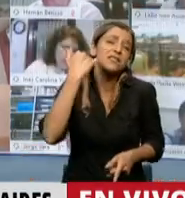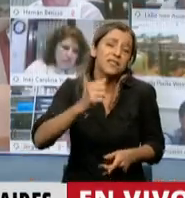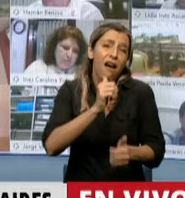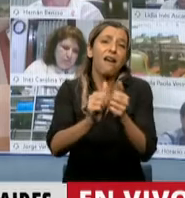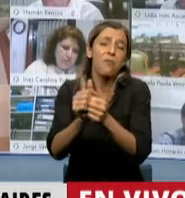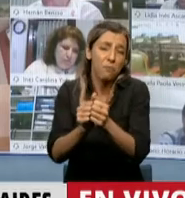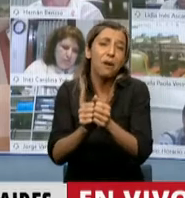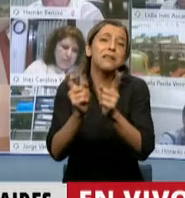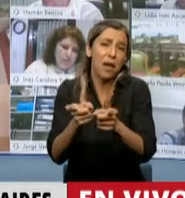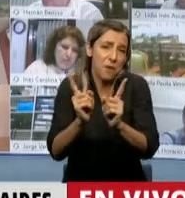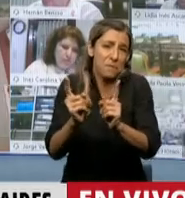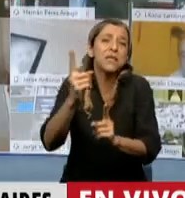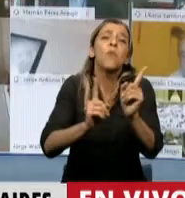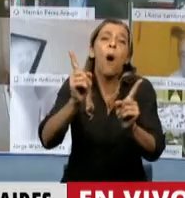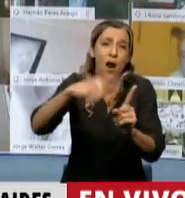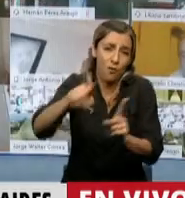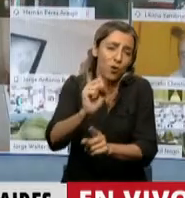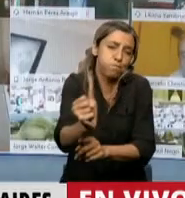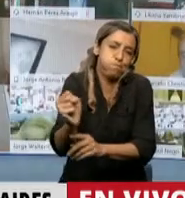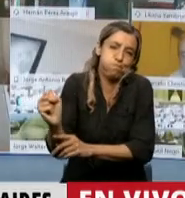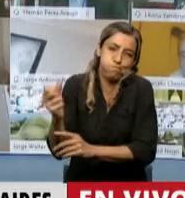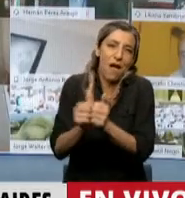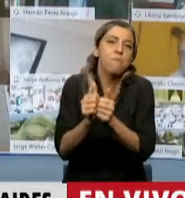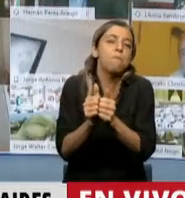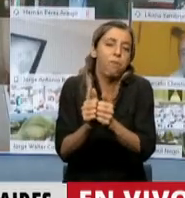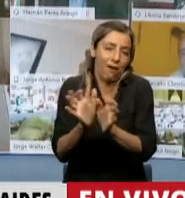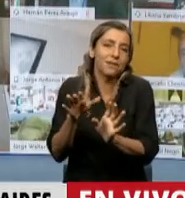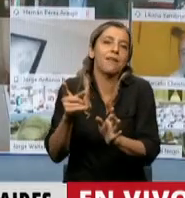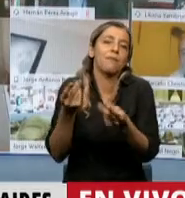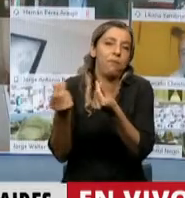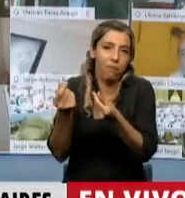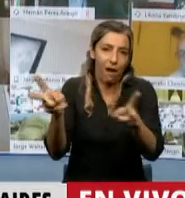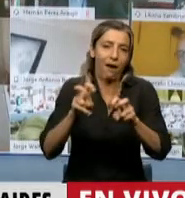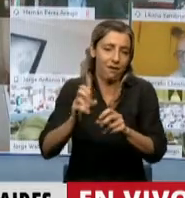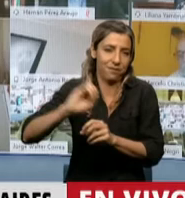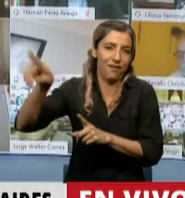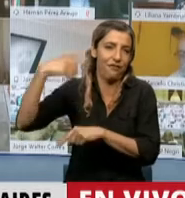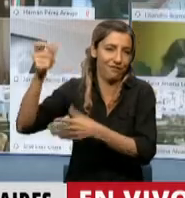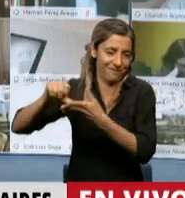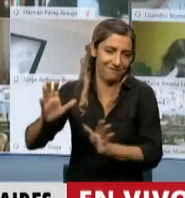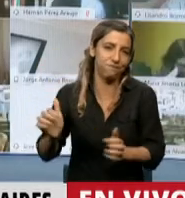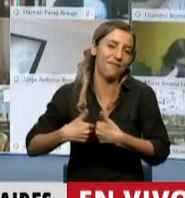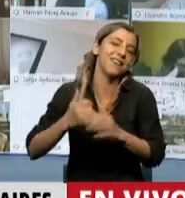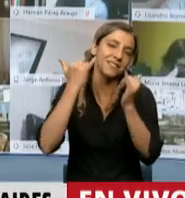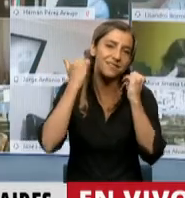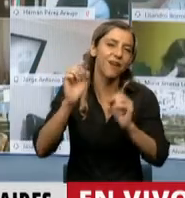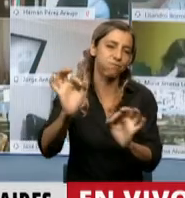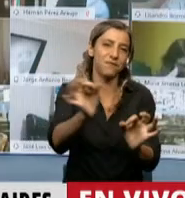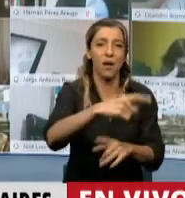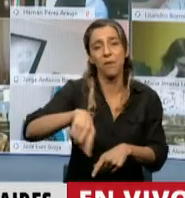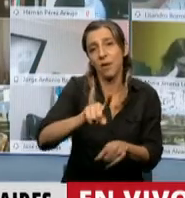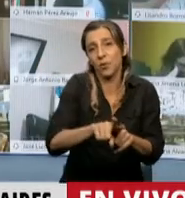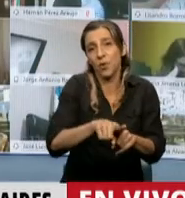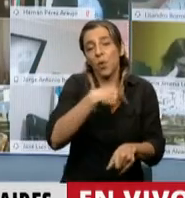como parte de sus gobiernos o de los gobiernos anteriores, los que, por ejemplo, el Ministro de Educación se ha